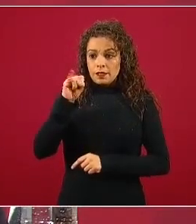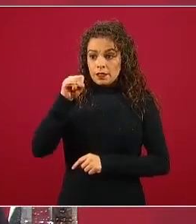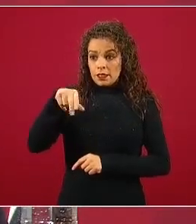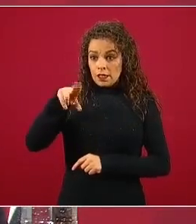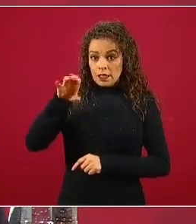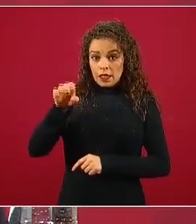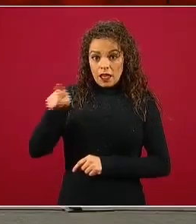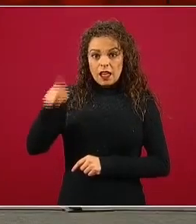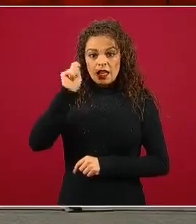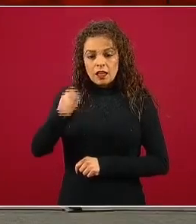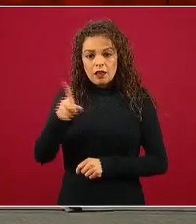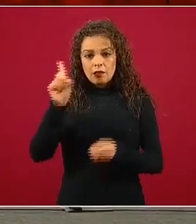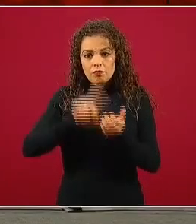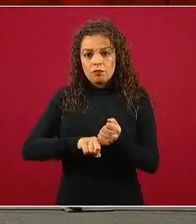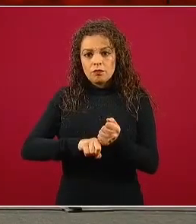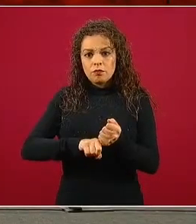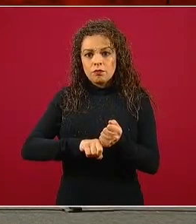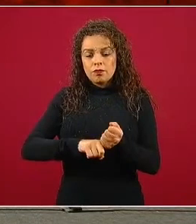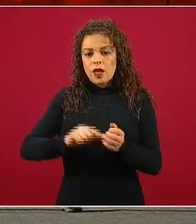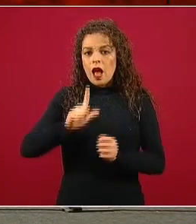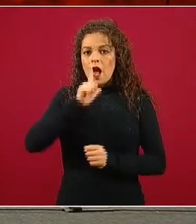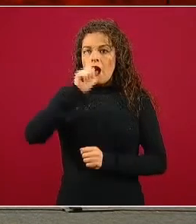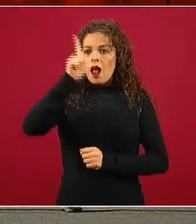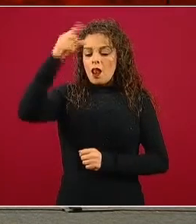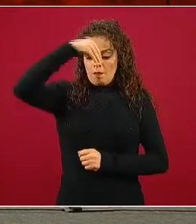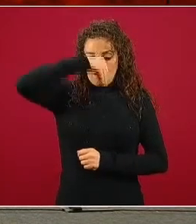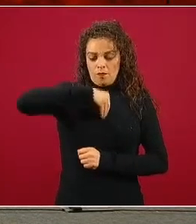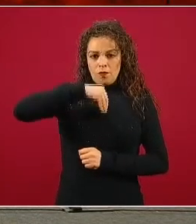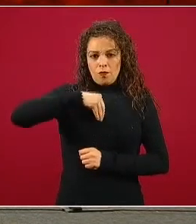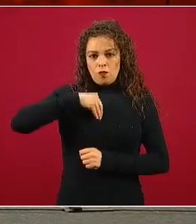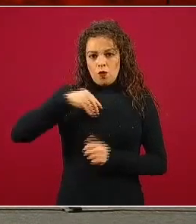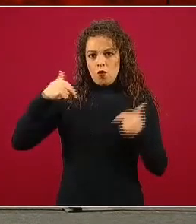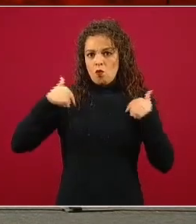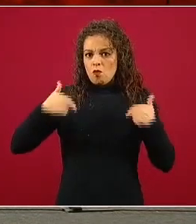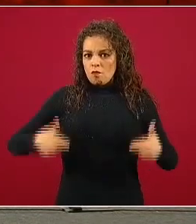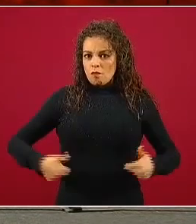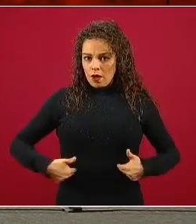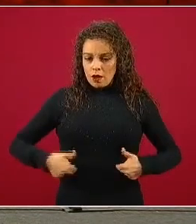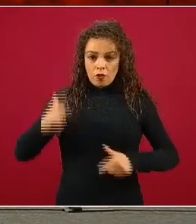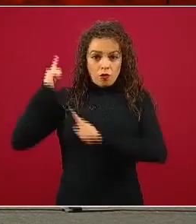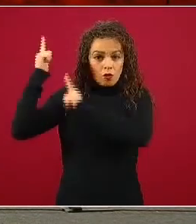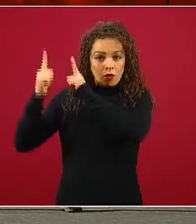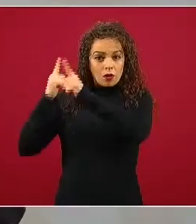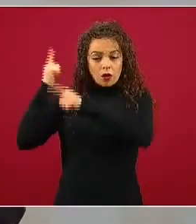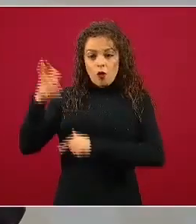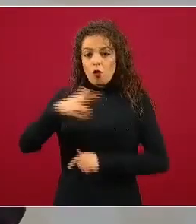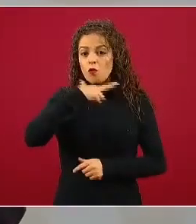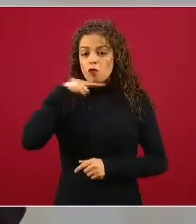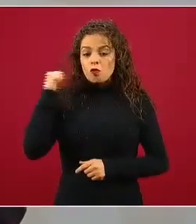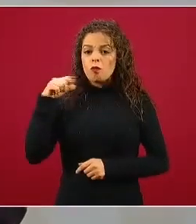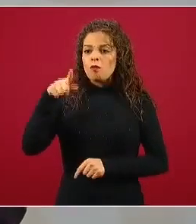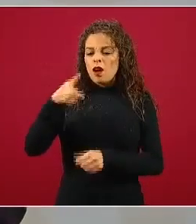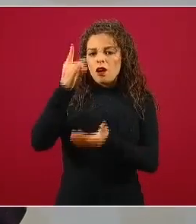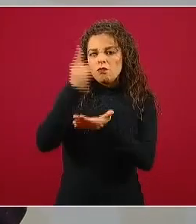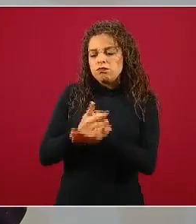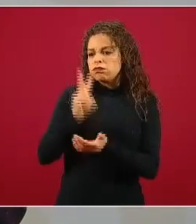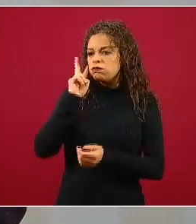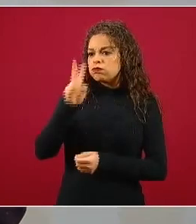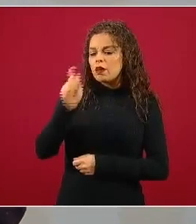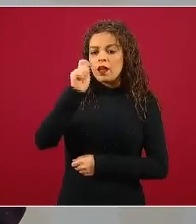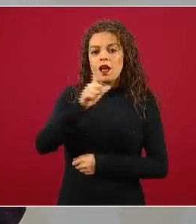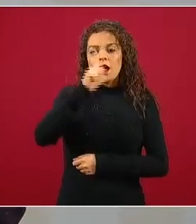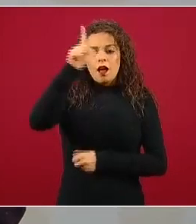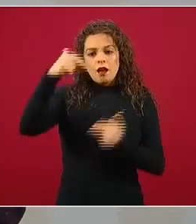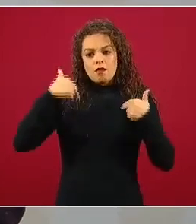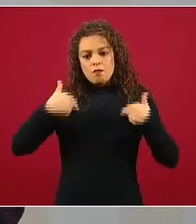más al alma humana, los griegos, los romanos se ubicaban más hablando del alma humana que de